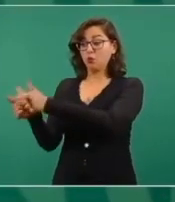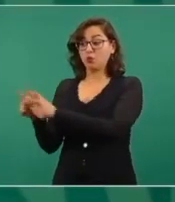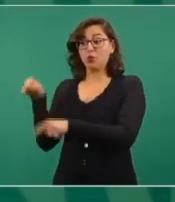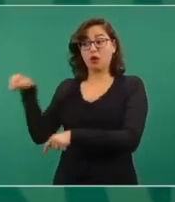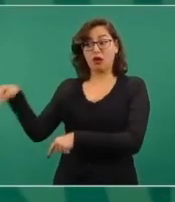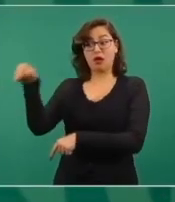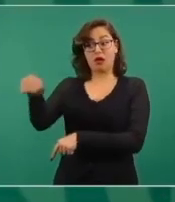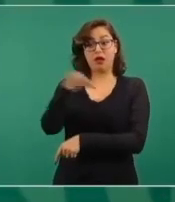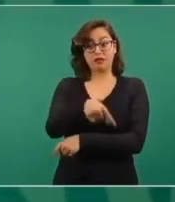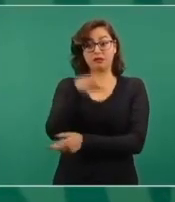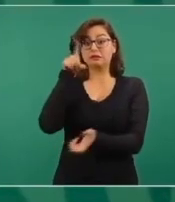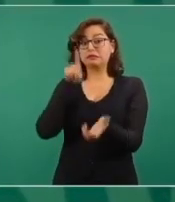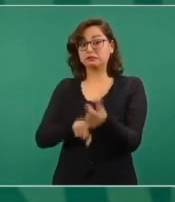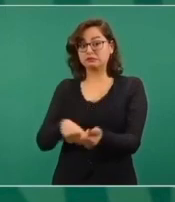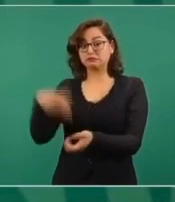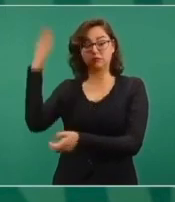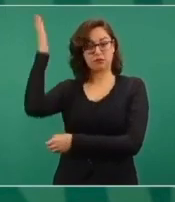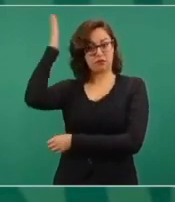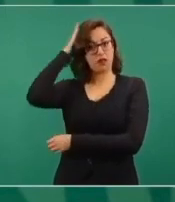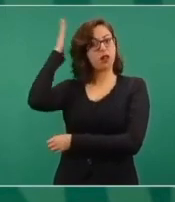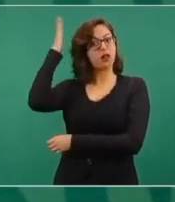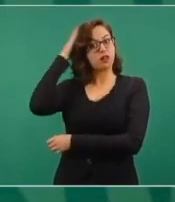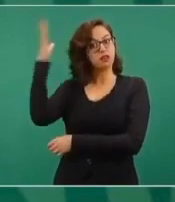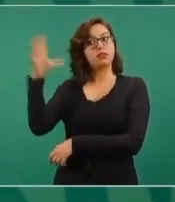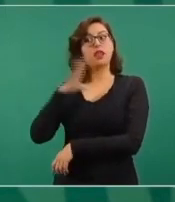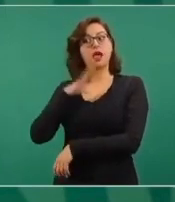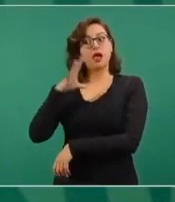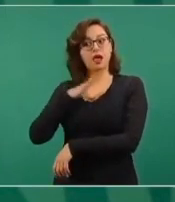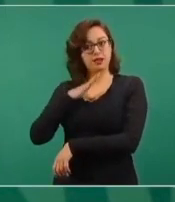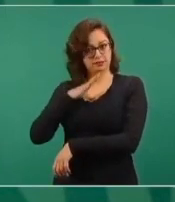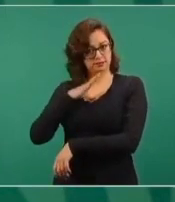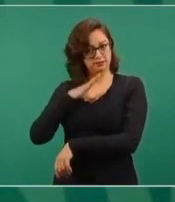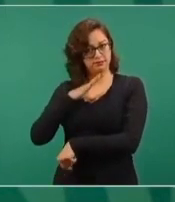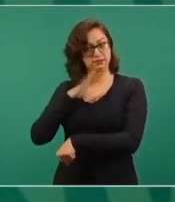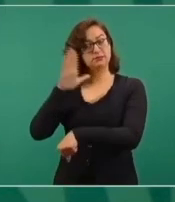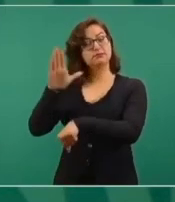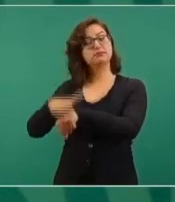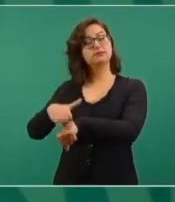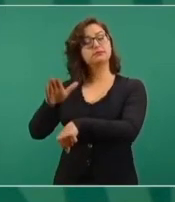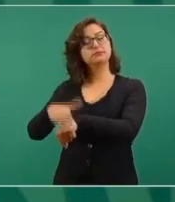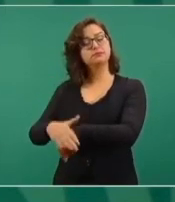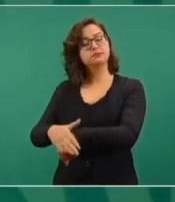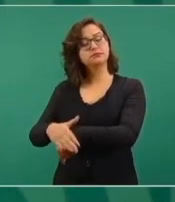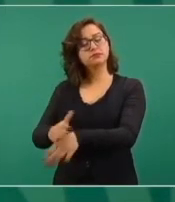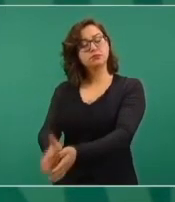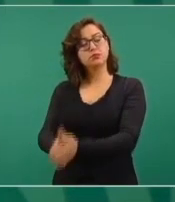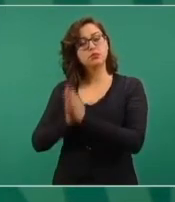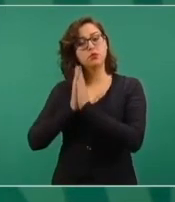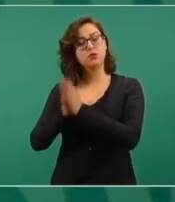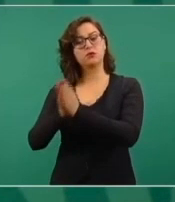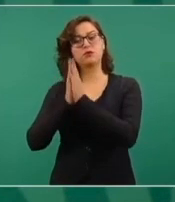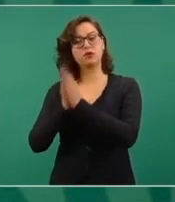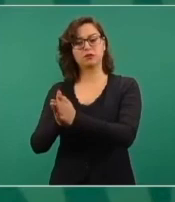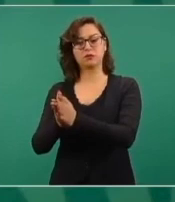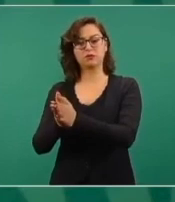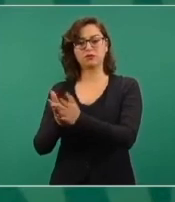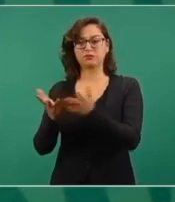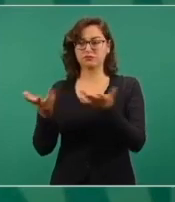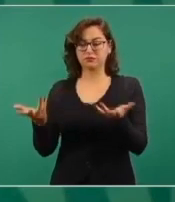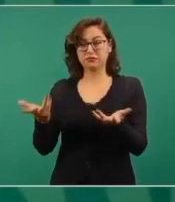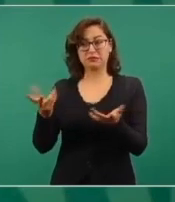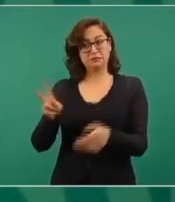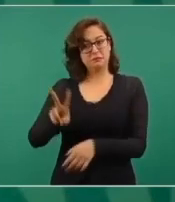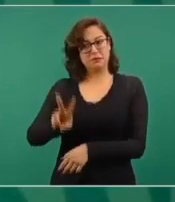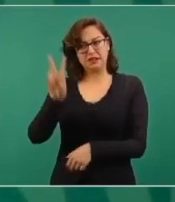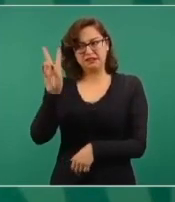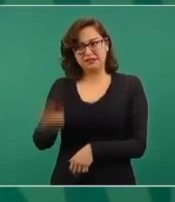es muy doloroso y si uno es sensible le duele,